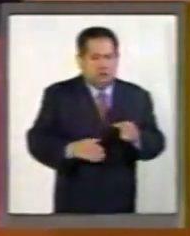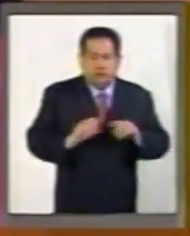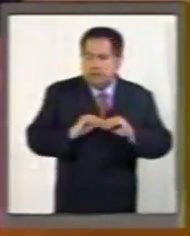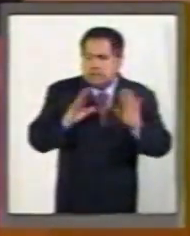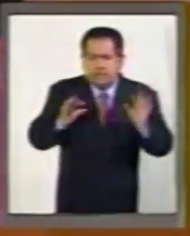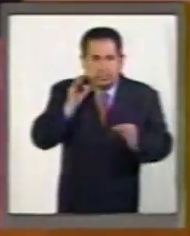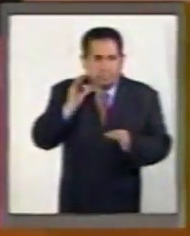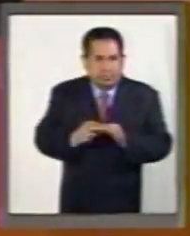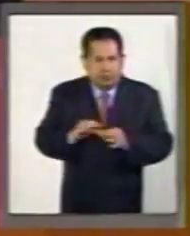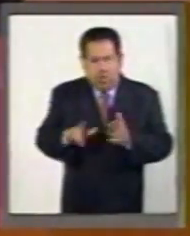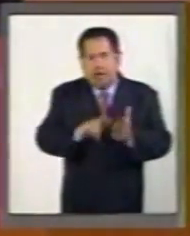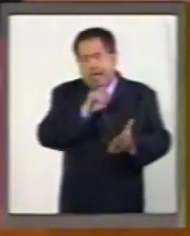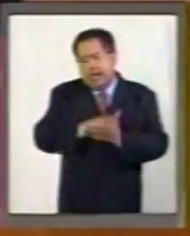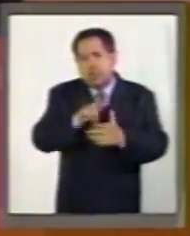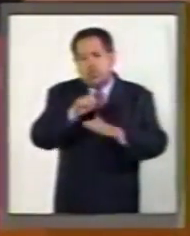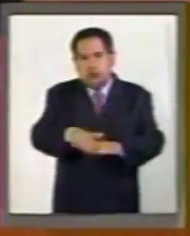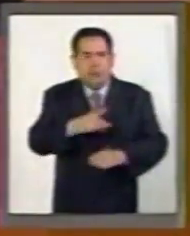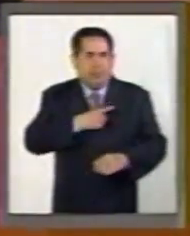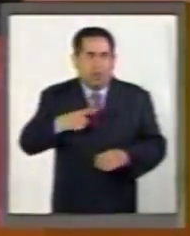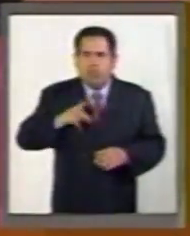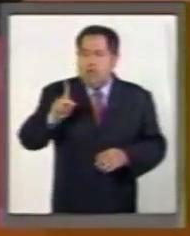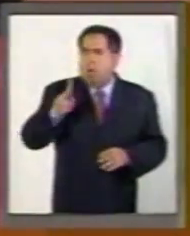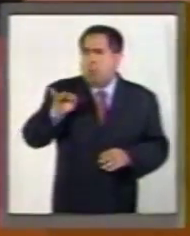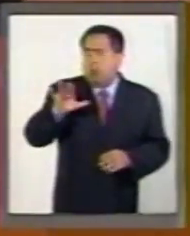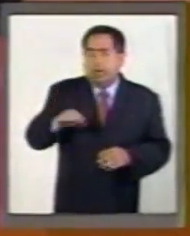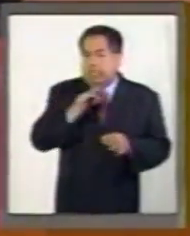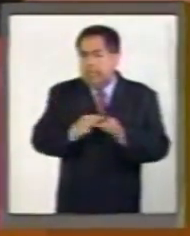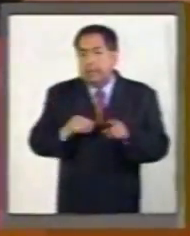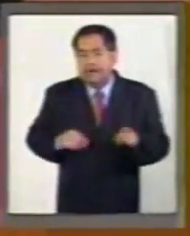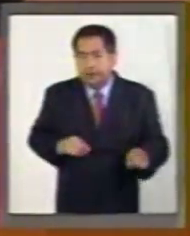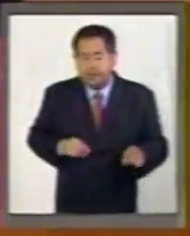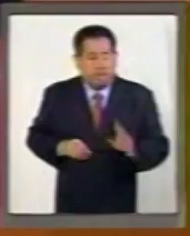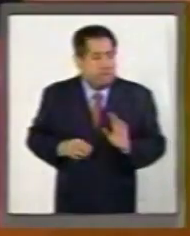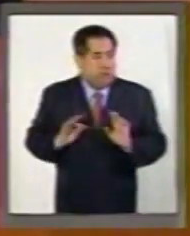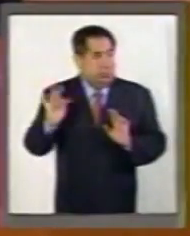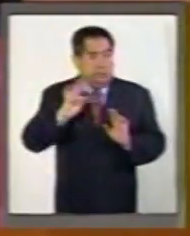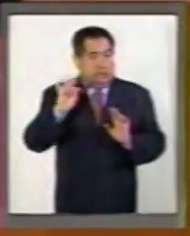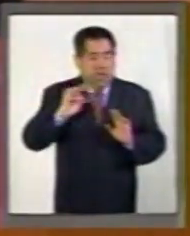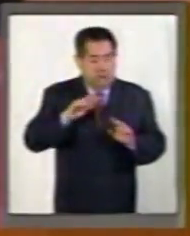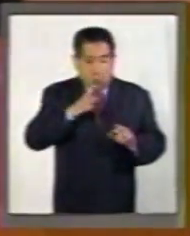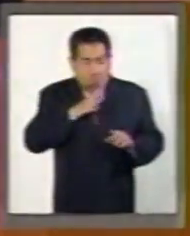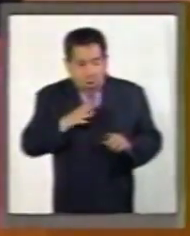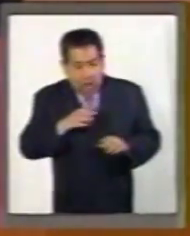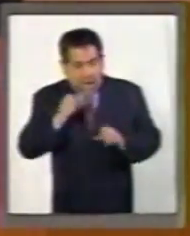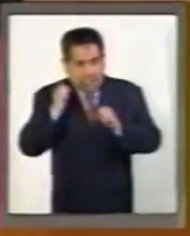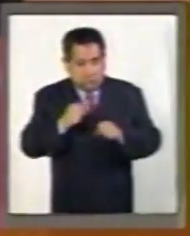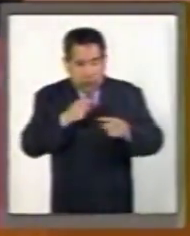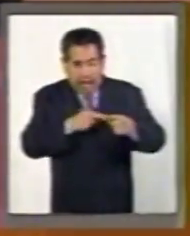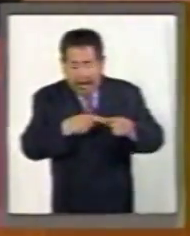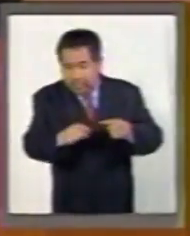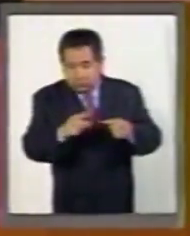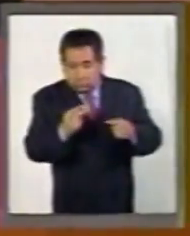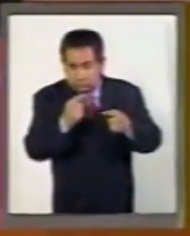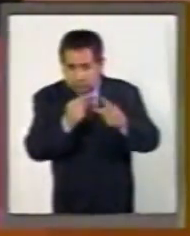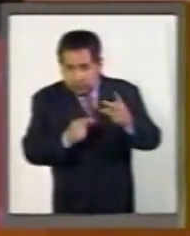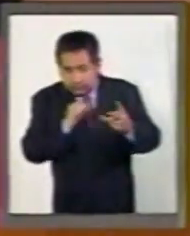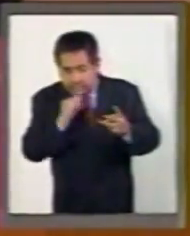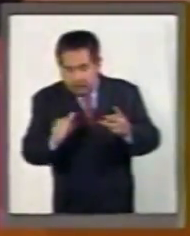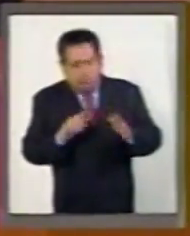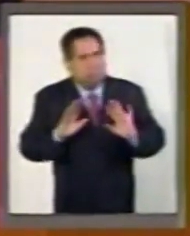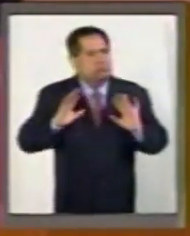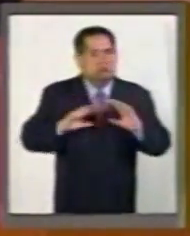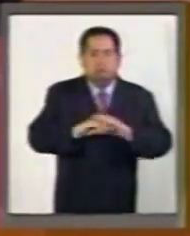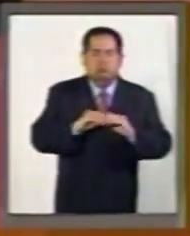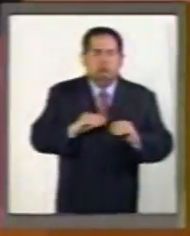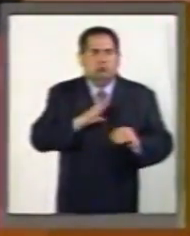especial la Ley General de Deuda Pública. De no asegurarse el cumplimiento de estos requerimientos, se pudiera